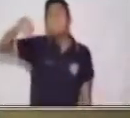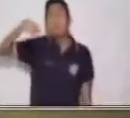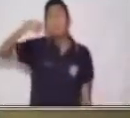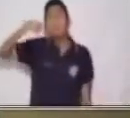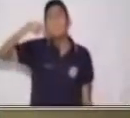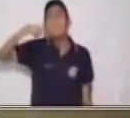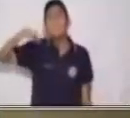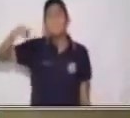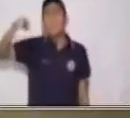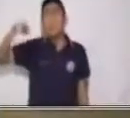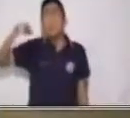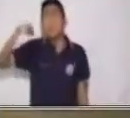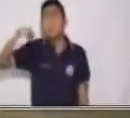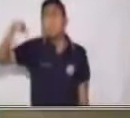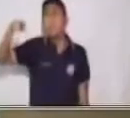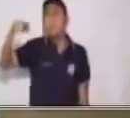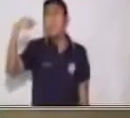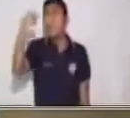Mmm.